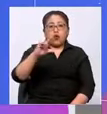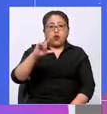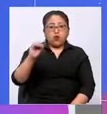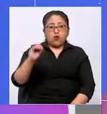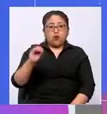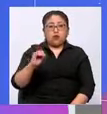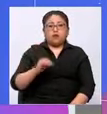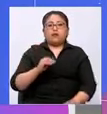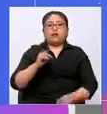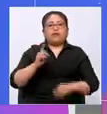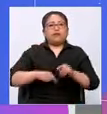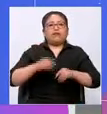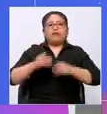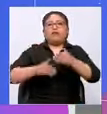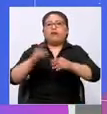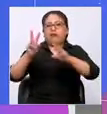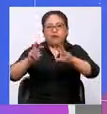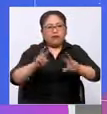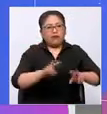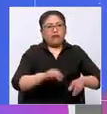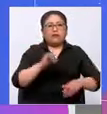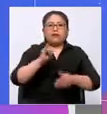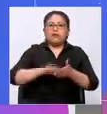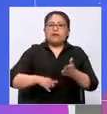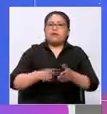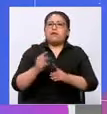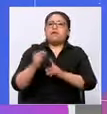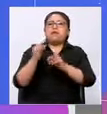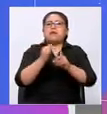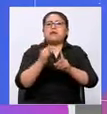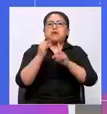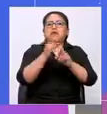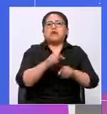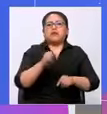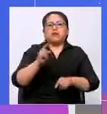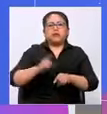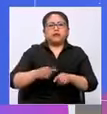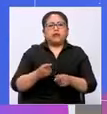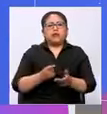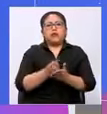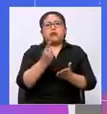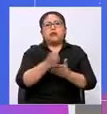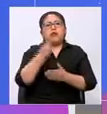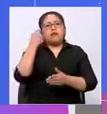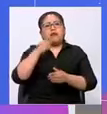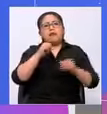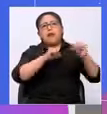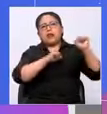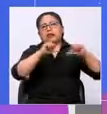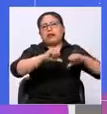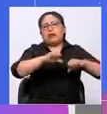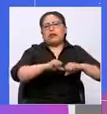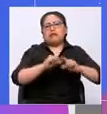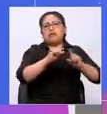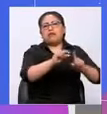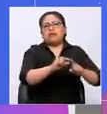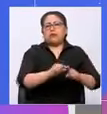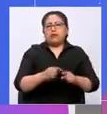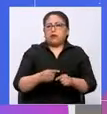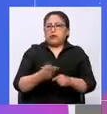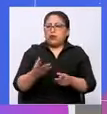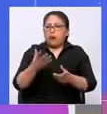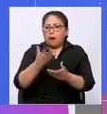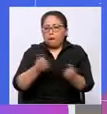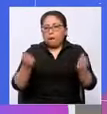esta persona solo aparecía en tuits para insultar al gobierno pero no para dar cuenta de las graves acusaciones que tiene. Y no solamente es esta, son varias